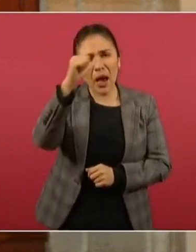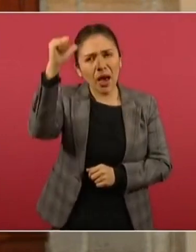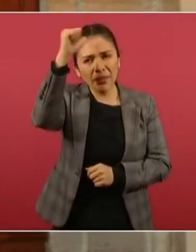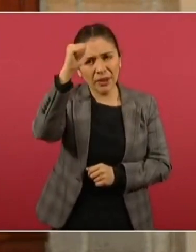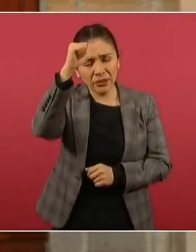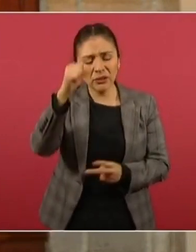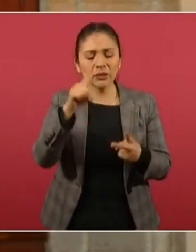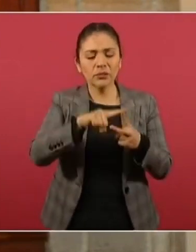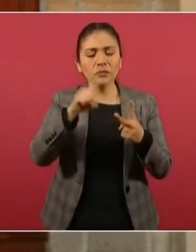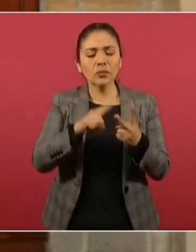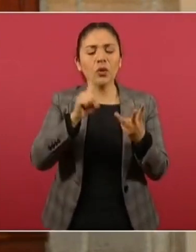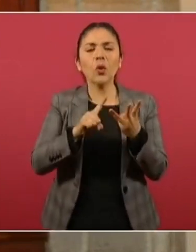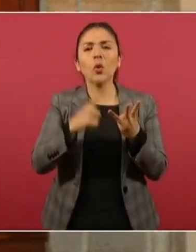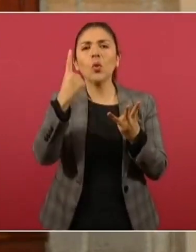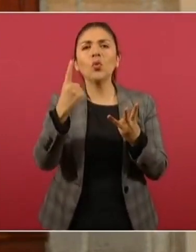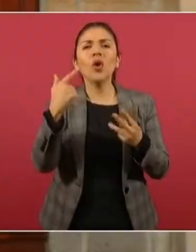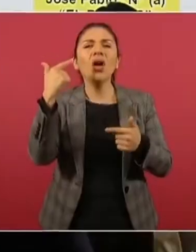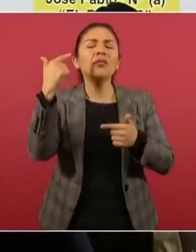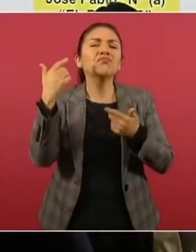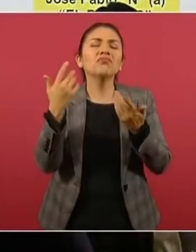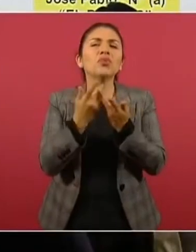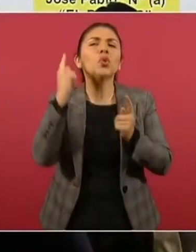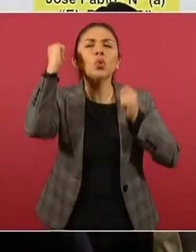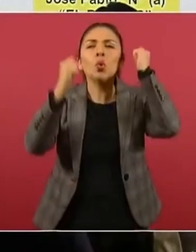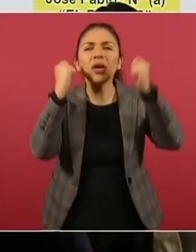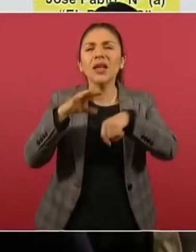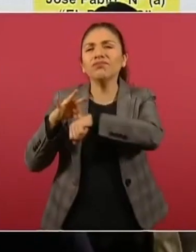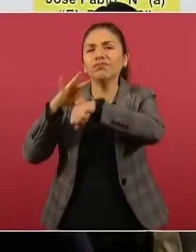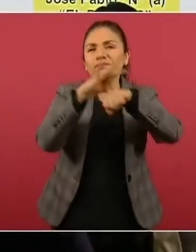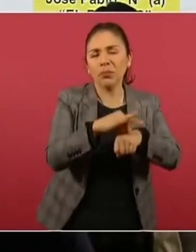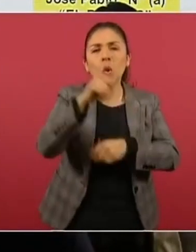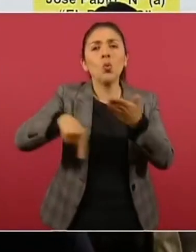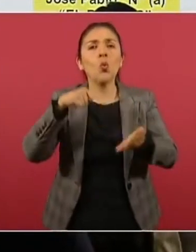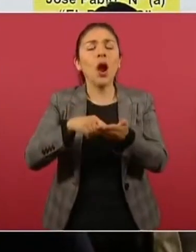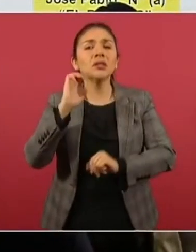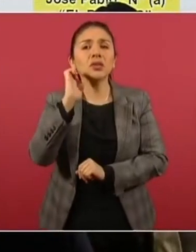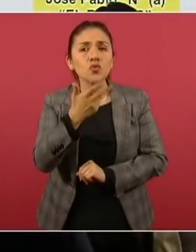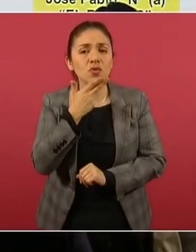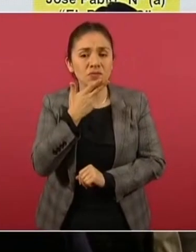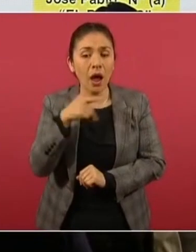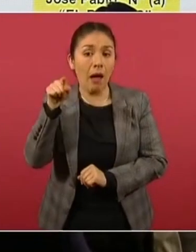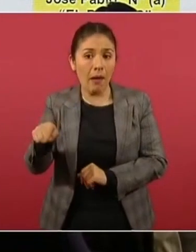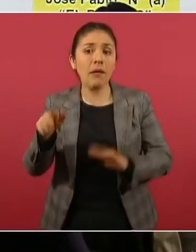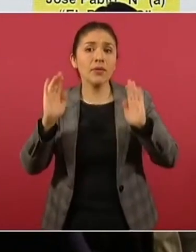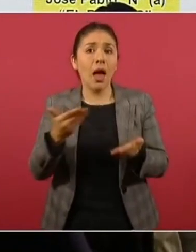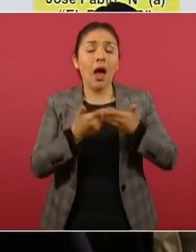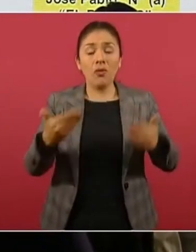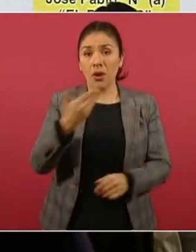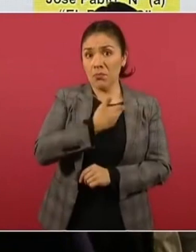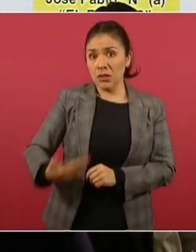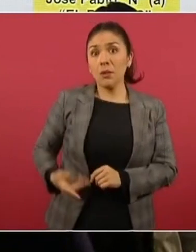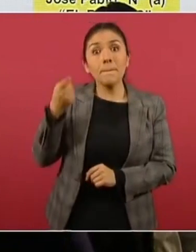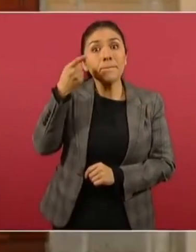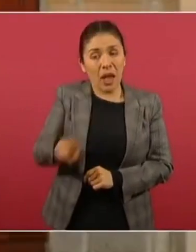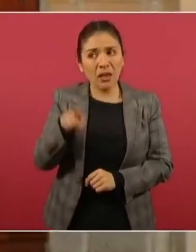y un guía de turistas en Urique, Chihuahua, informar que sigue el despliegue permanente conforme a la indicación del presidente